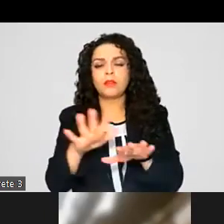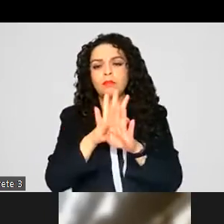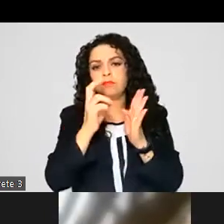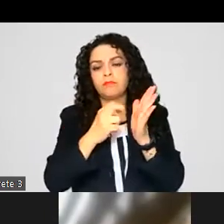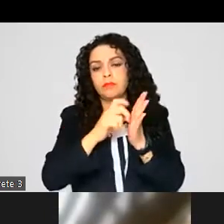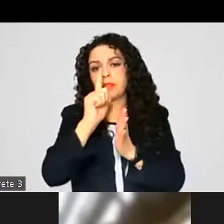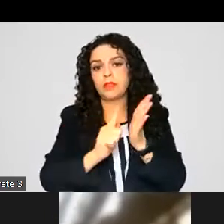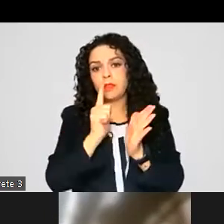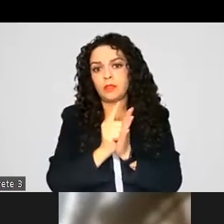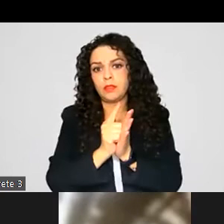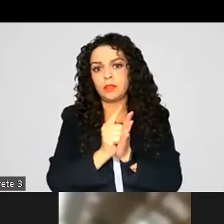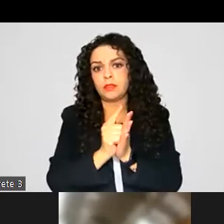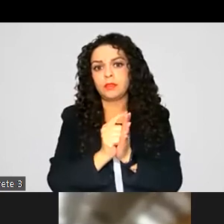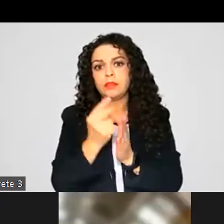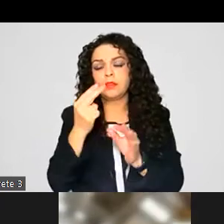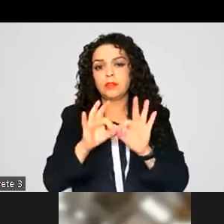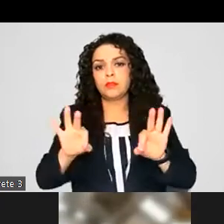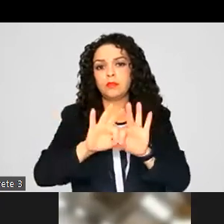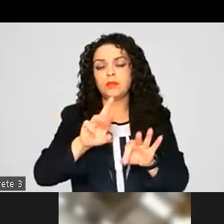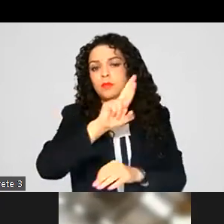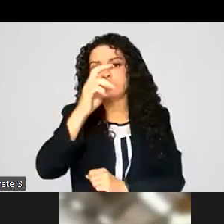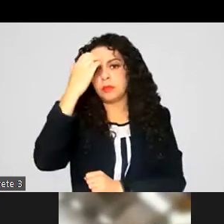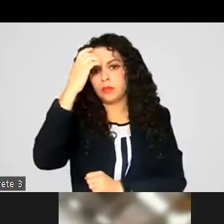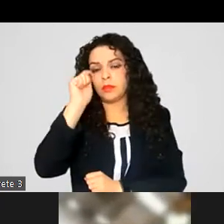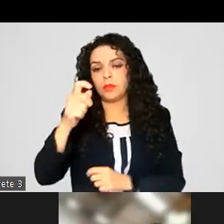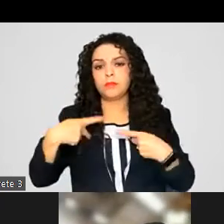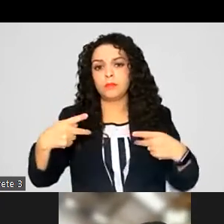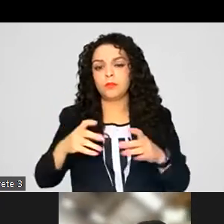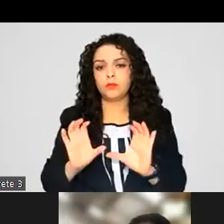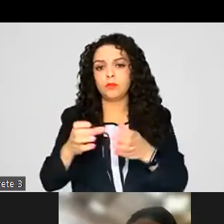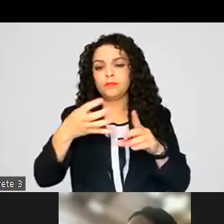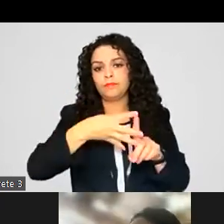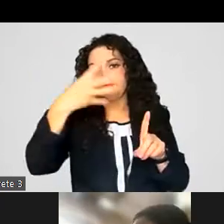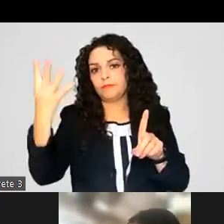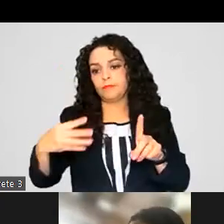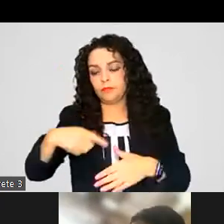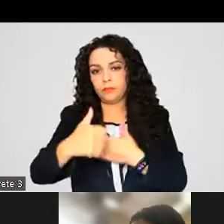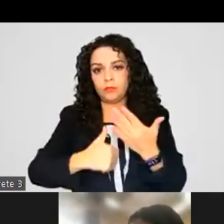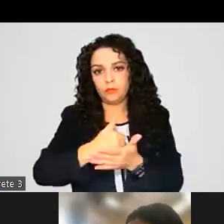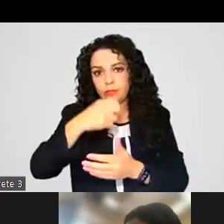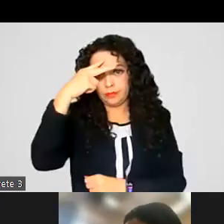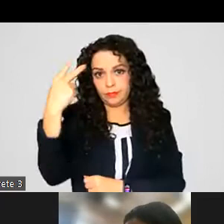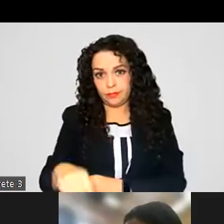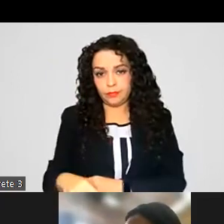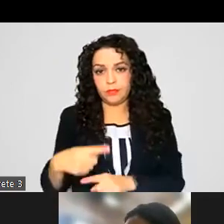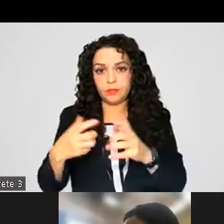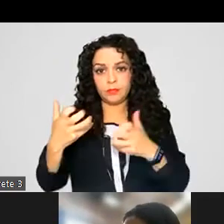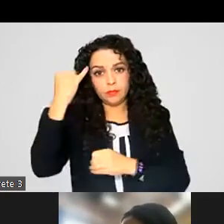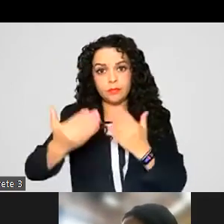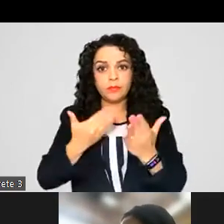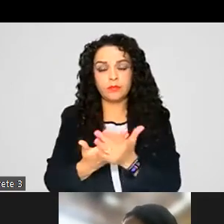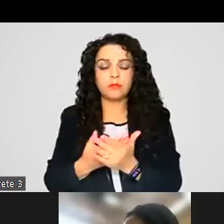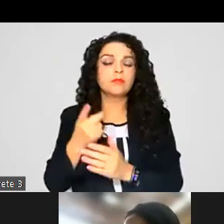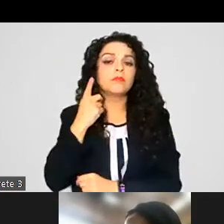ley para el reconocimiento y la atención de las personas LGBTTTI de la Ciudad de México presentada por el diputado Temístocles